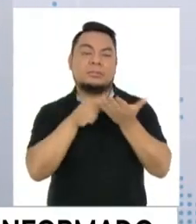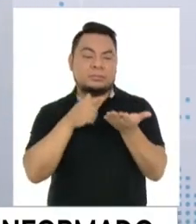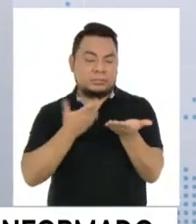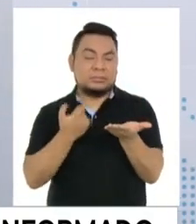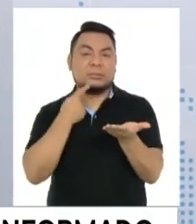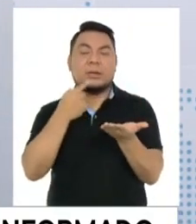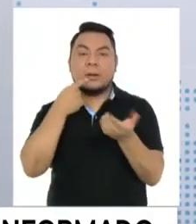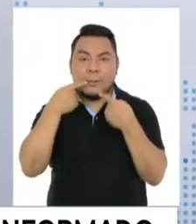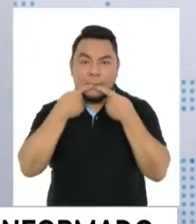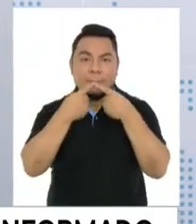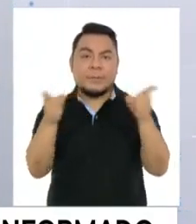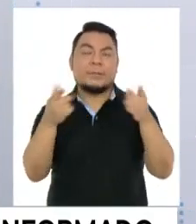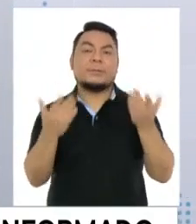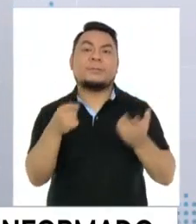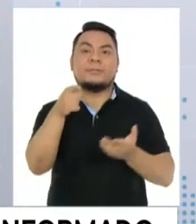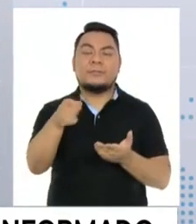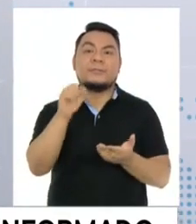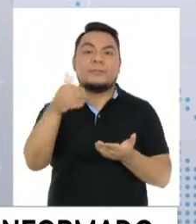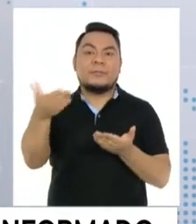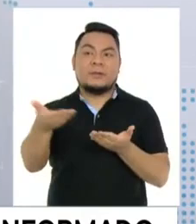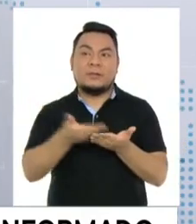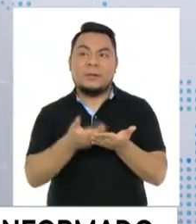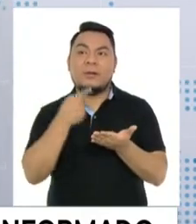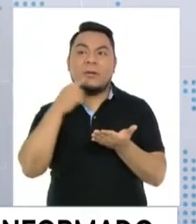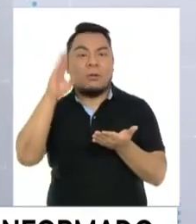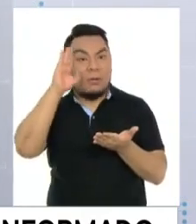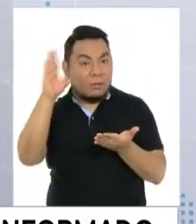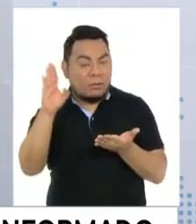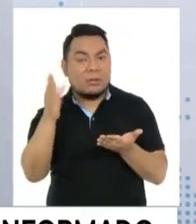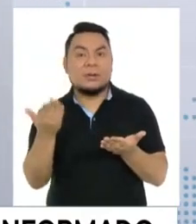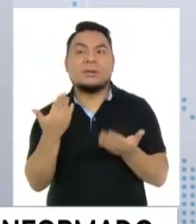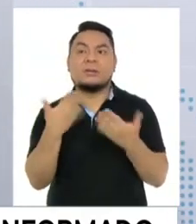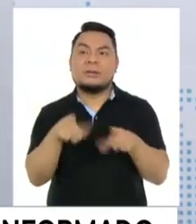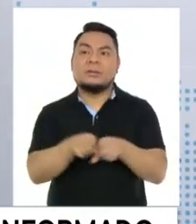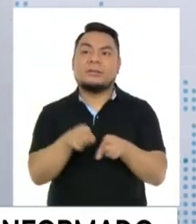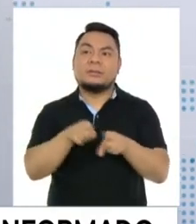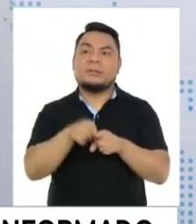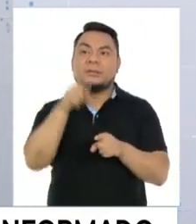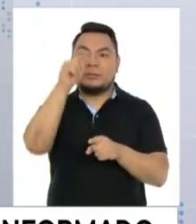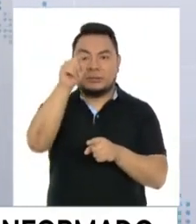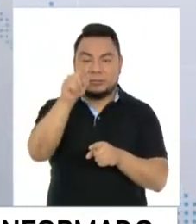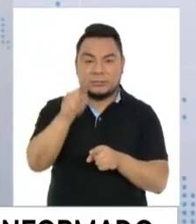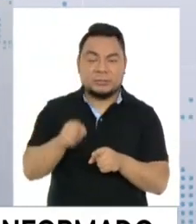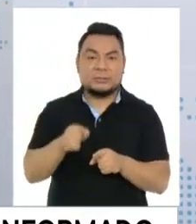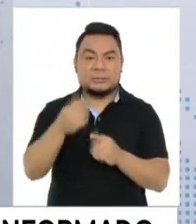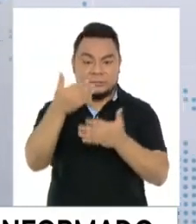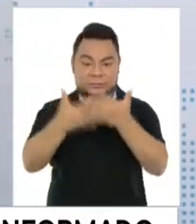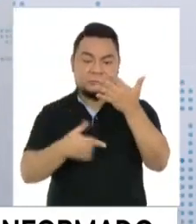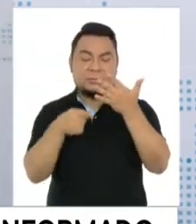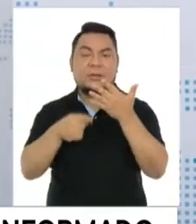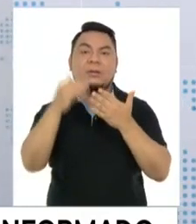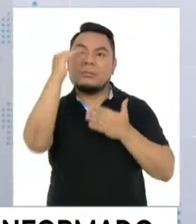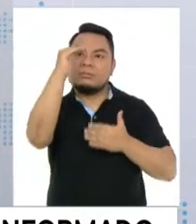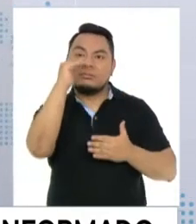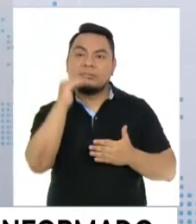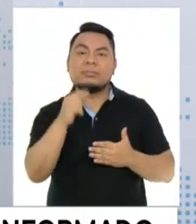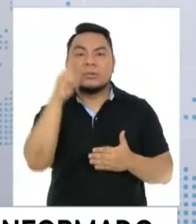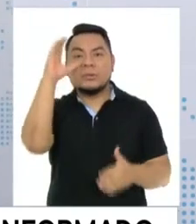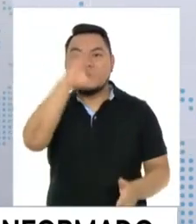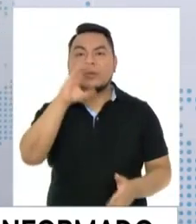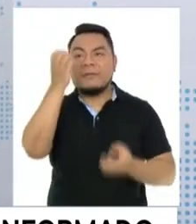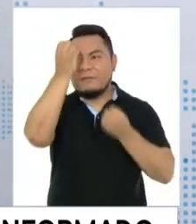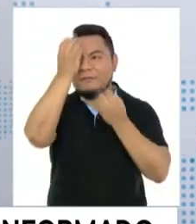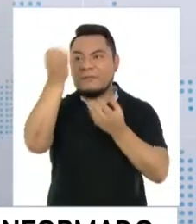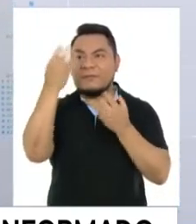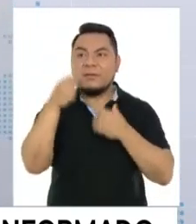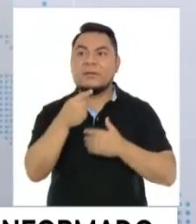mandamos un mensaje al bot, un hola, y inmediatamente sale la opción del menú para hacer la búsqueda de la